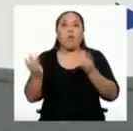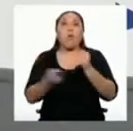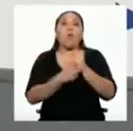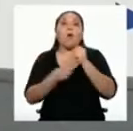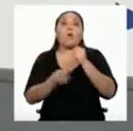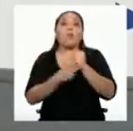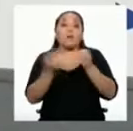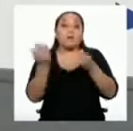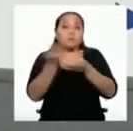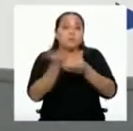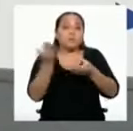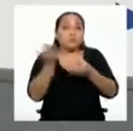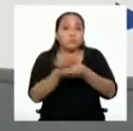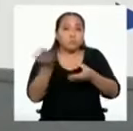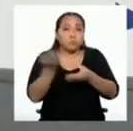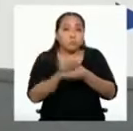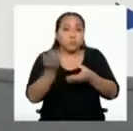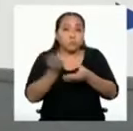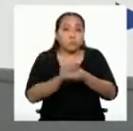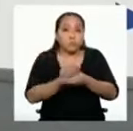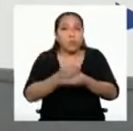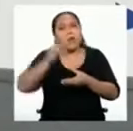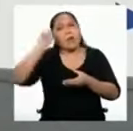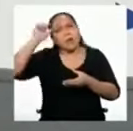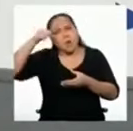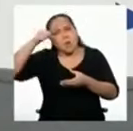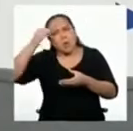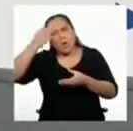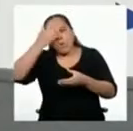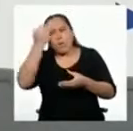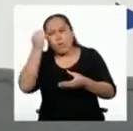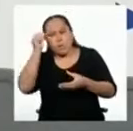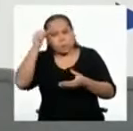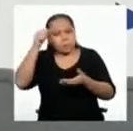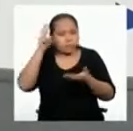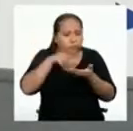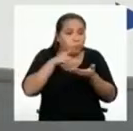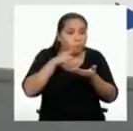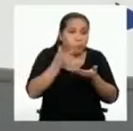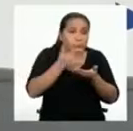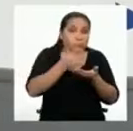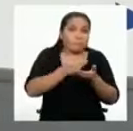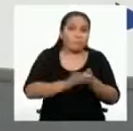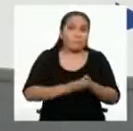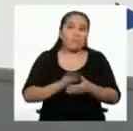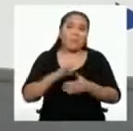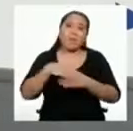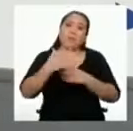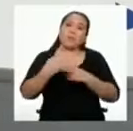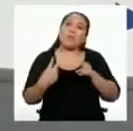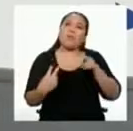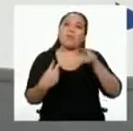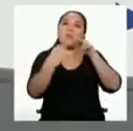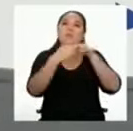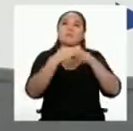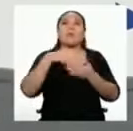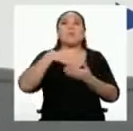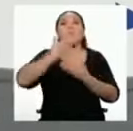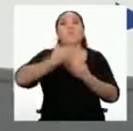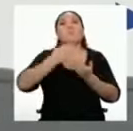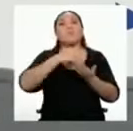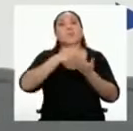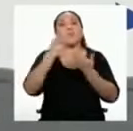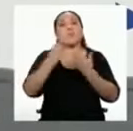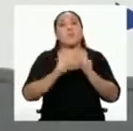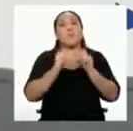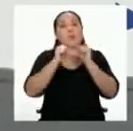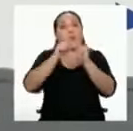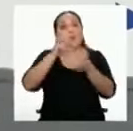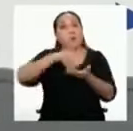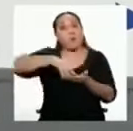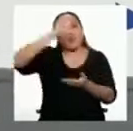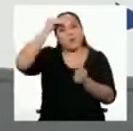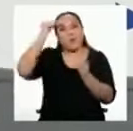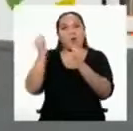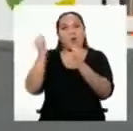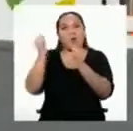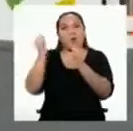portafolio y así podrás recurrir a ellos cada vez que lo necesites. Nos vemos en nuestro siguiente programa para seguir aprendiendo juntos y